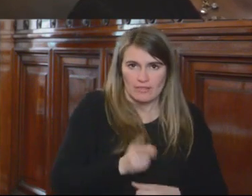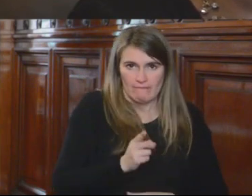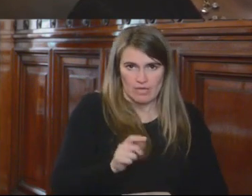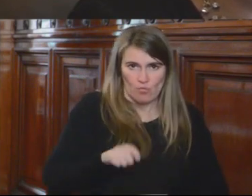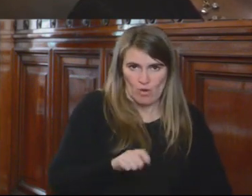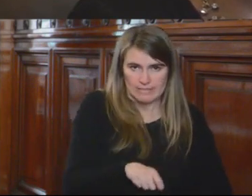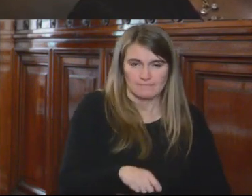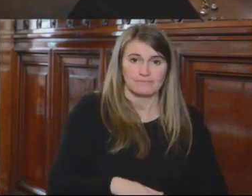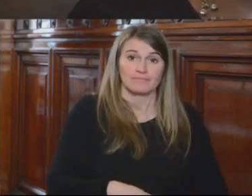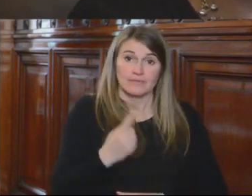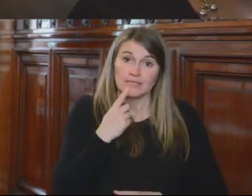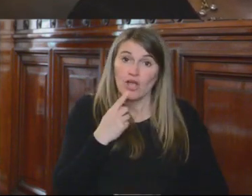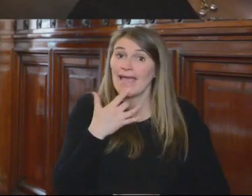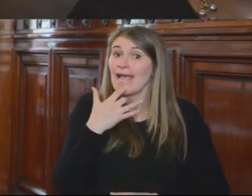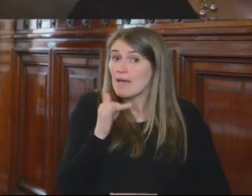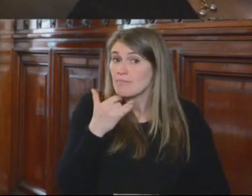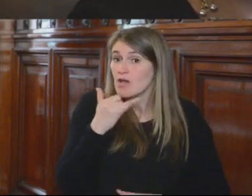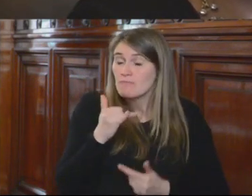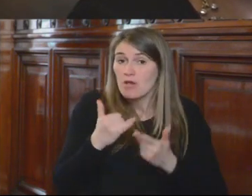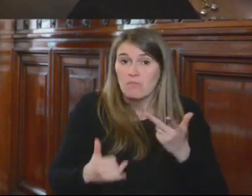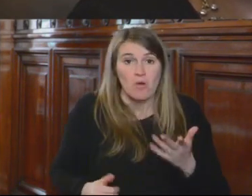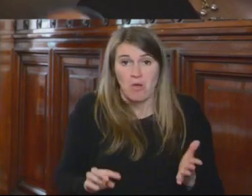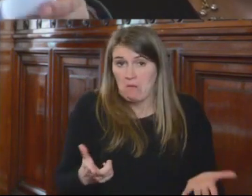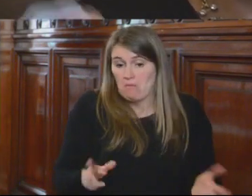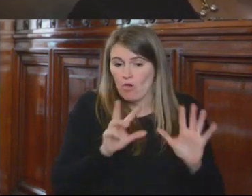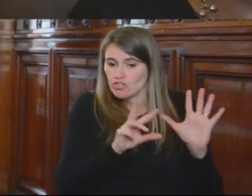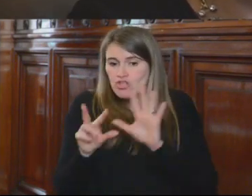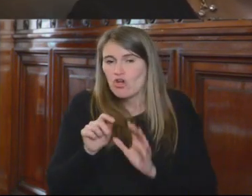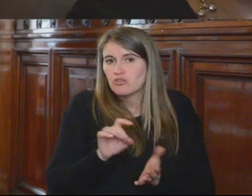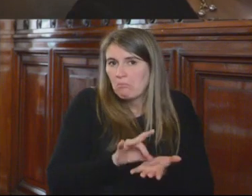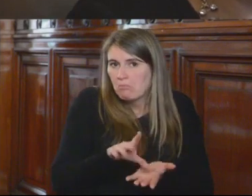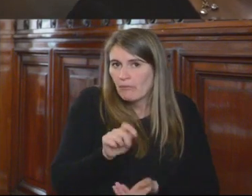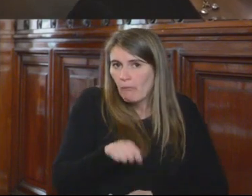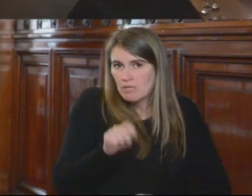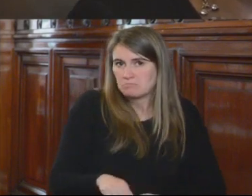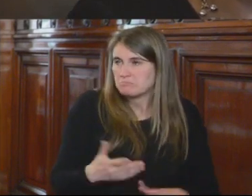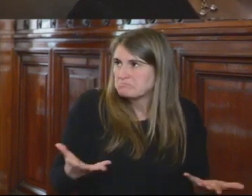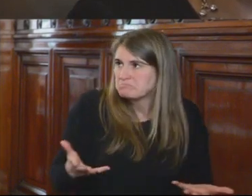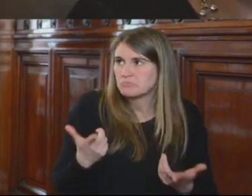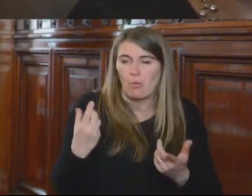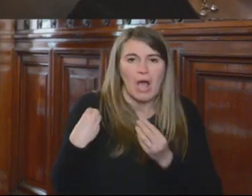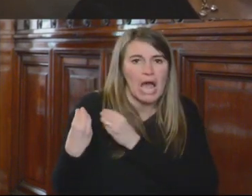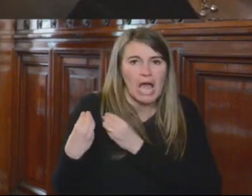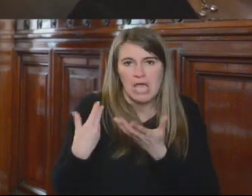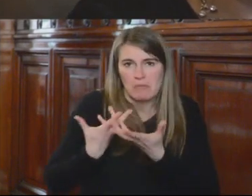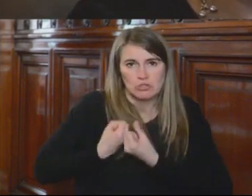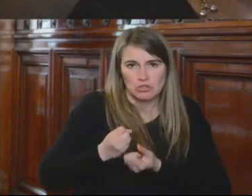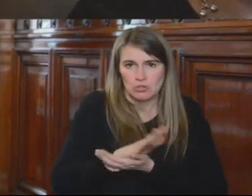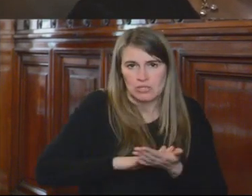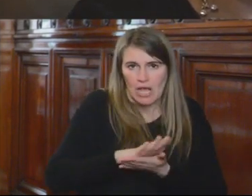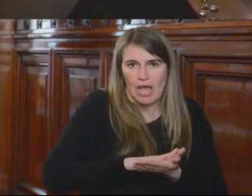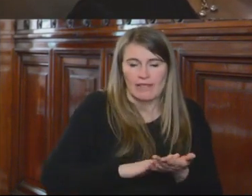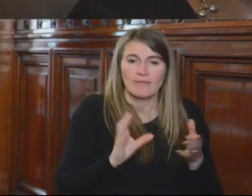aquí trayendo no ha ocurrido de ninguna manera, es más, la Corte ya ha resuelto en varios casos que,